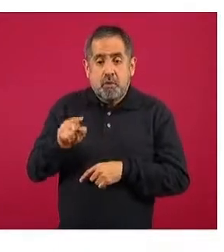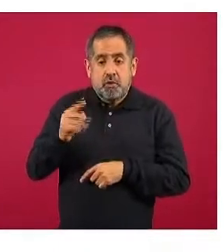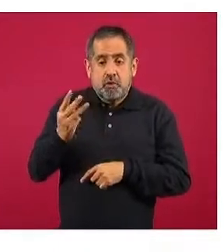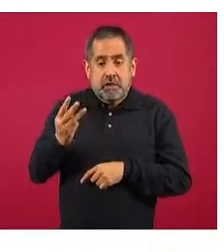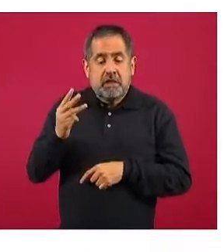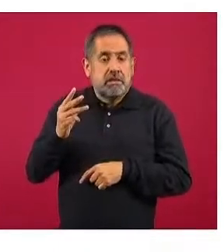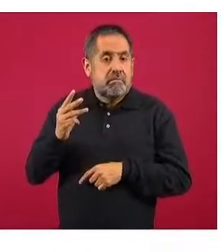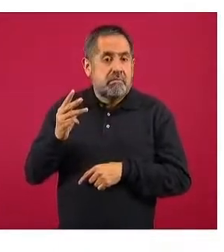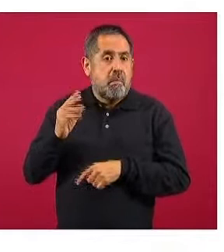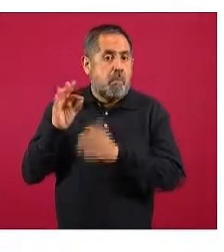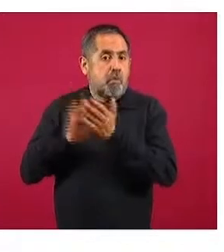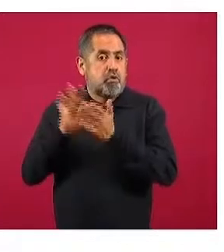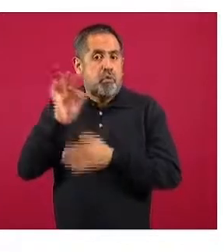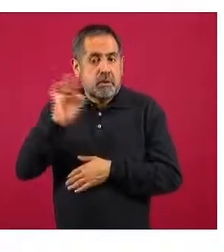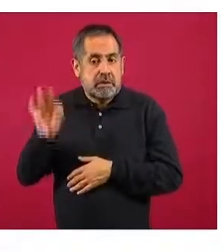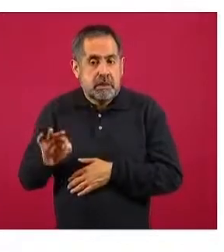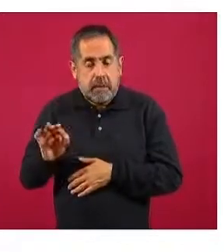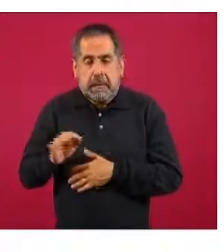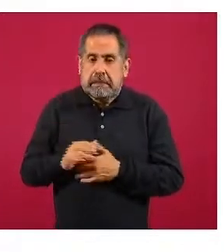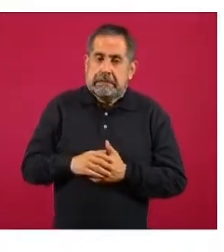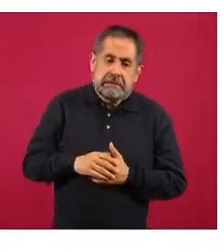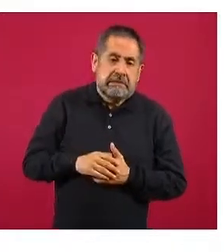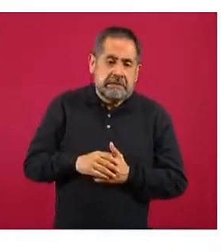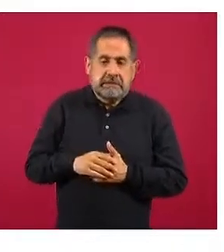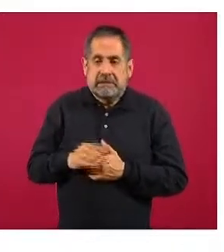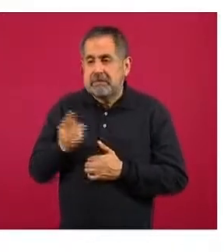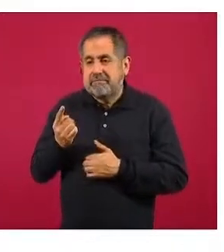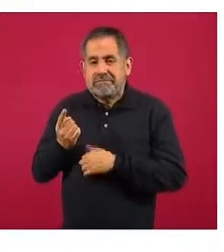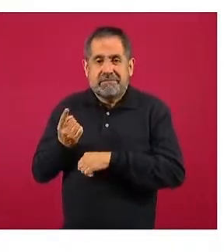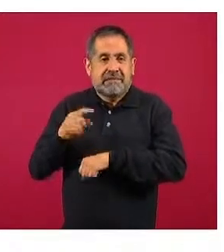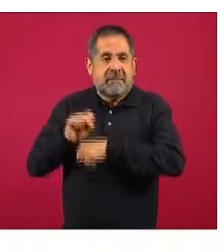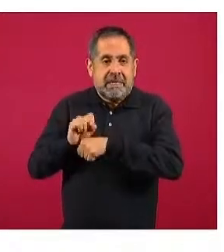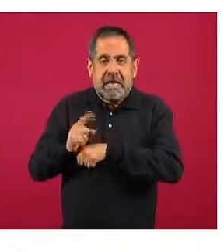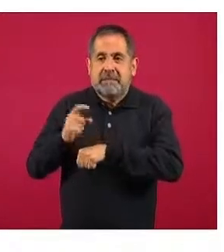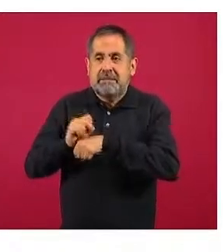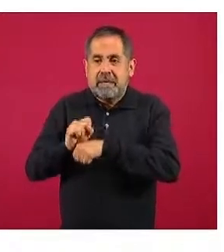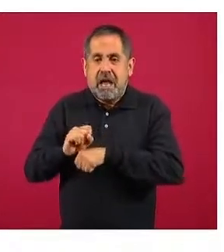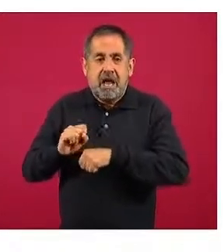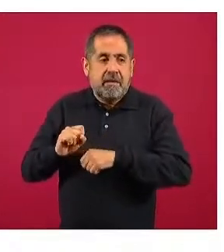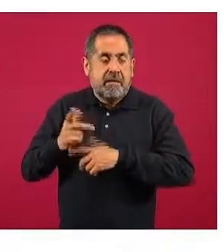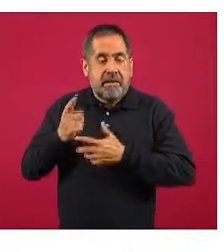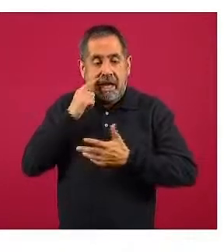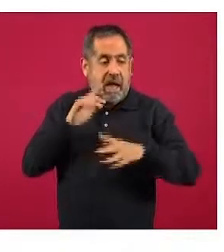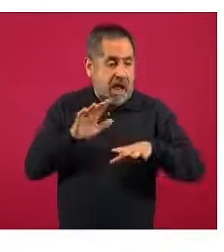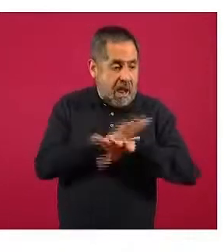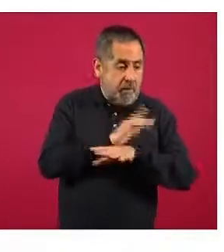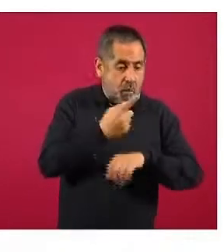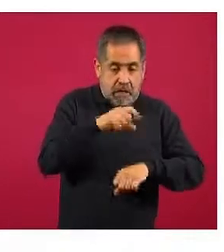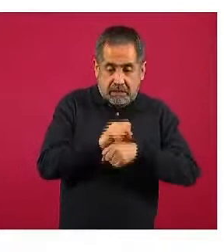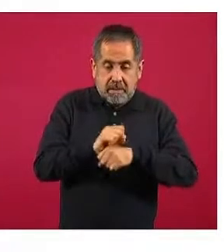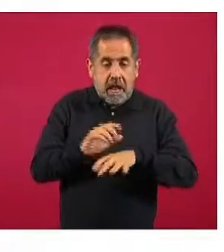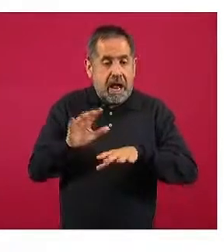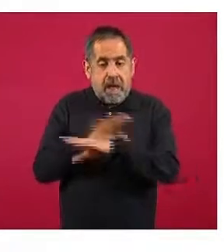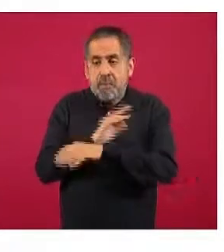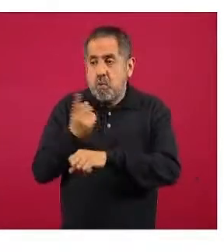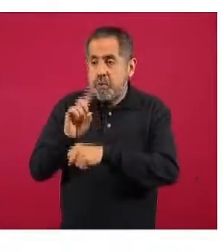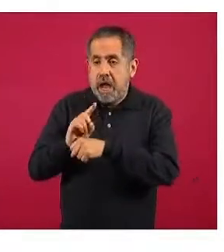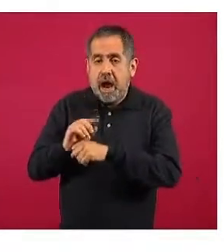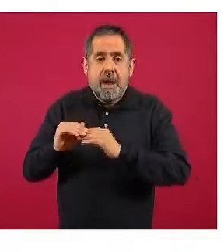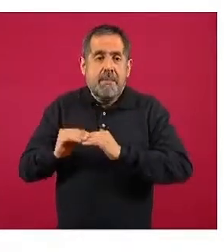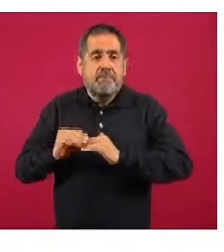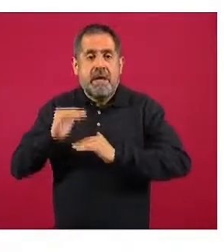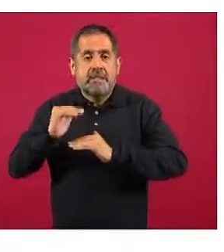porcentuales. Entonces, tenemos básicamente incremento en los dos indicadores, tanto en el cambio semanal como lo que